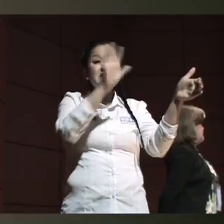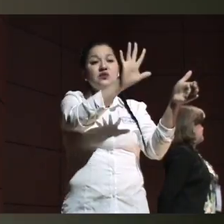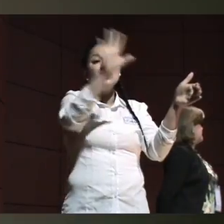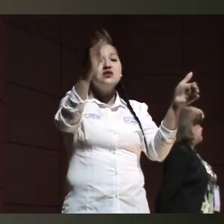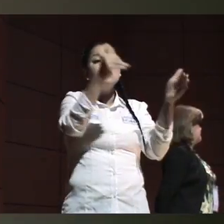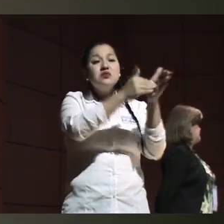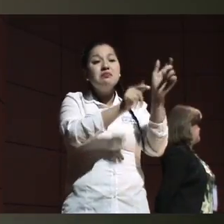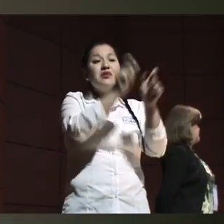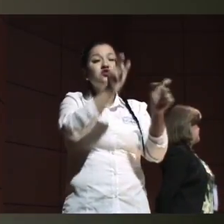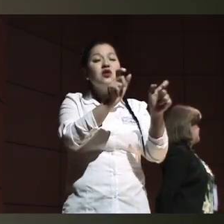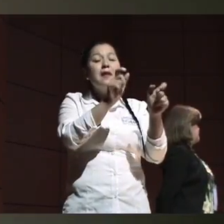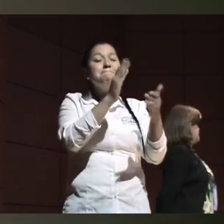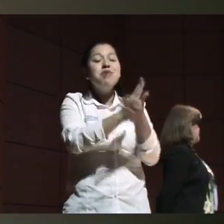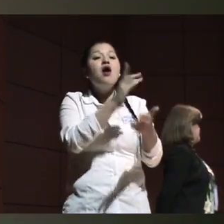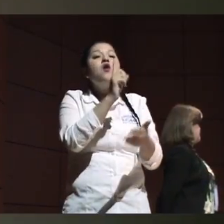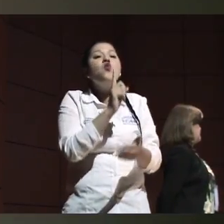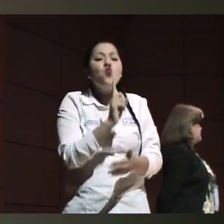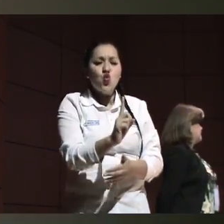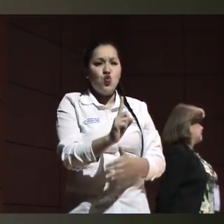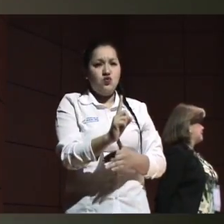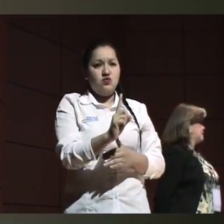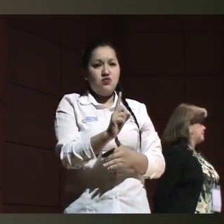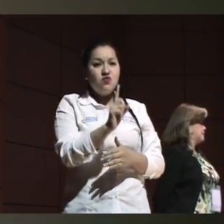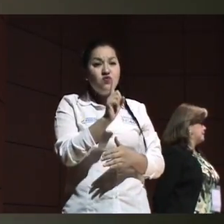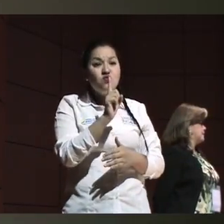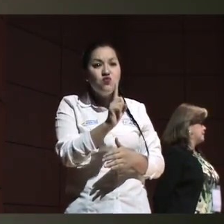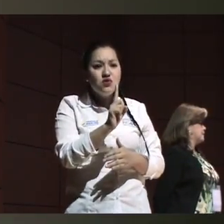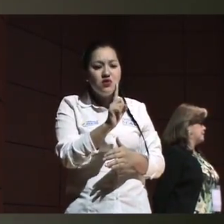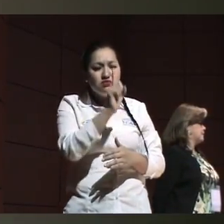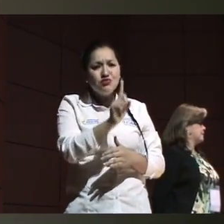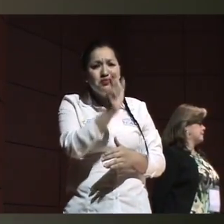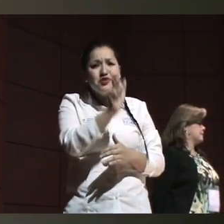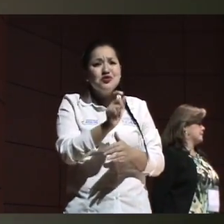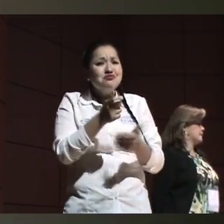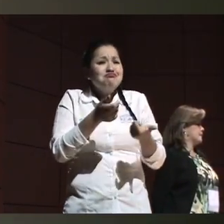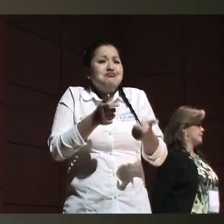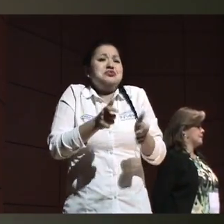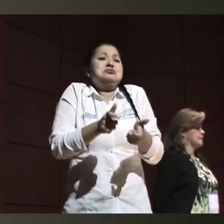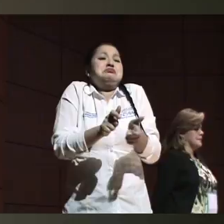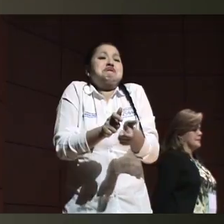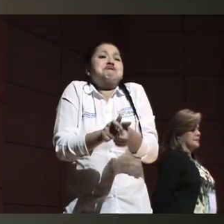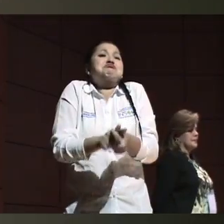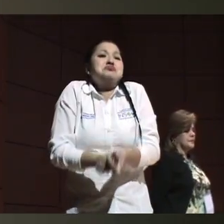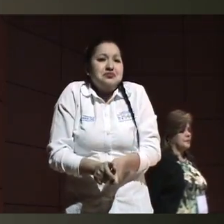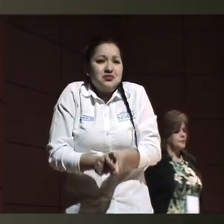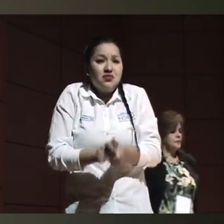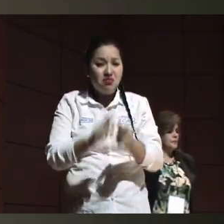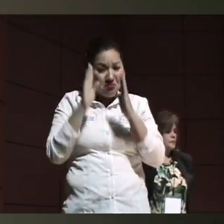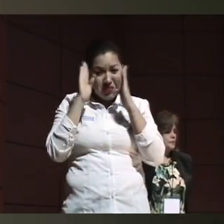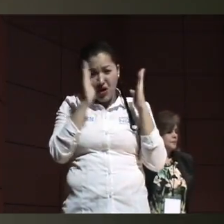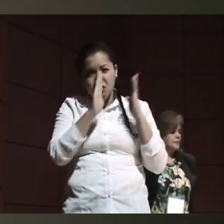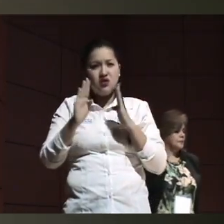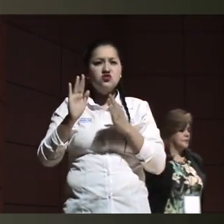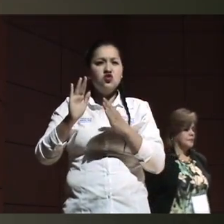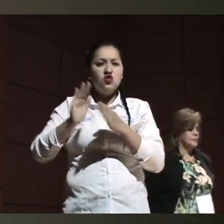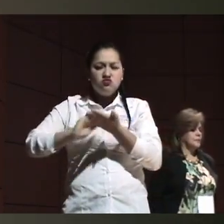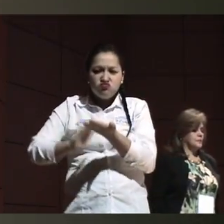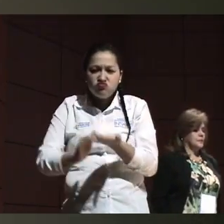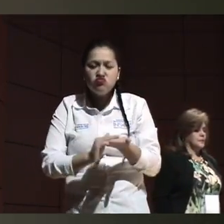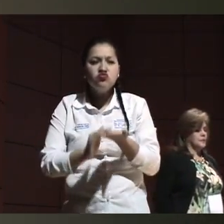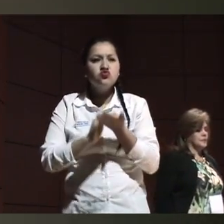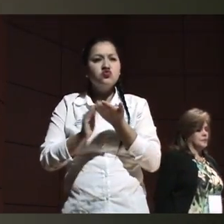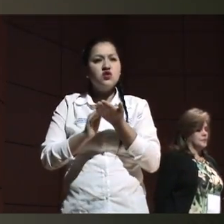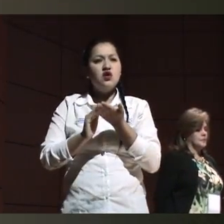Es rara, potencialmente mortal. No cuenta con tratamientos especiales por su desconocimiento y por supuesto hay un limitado